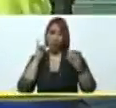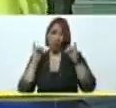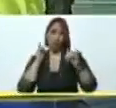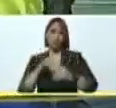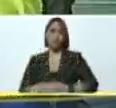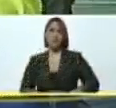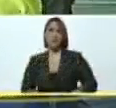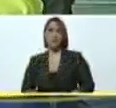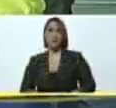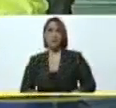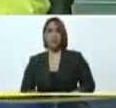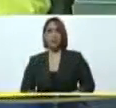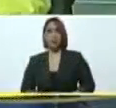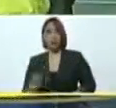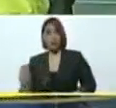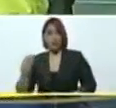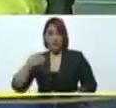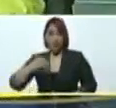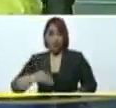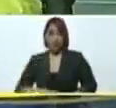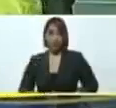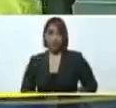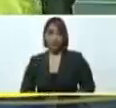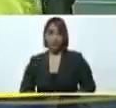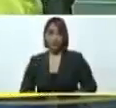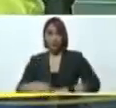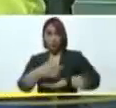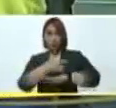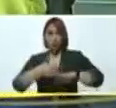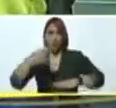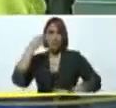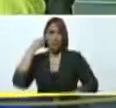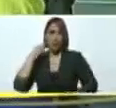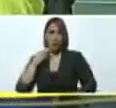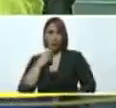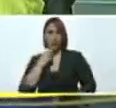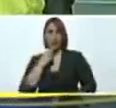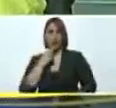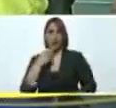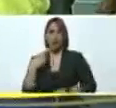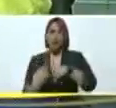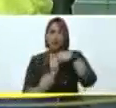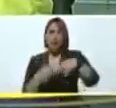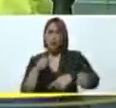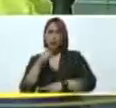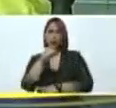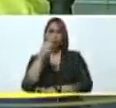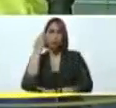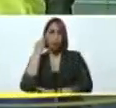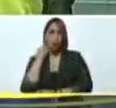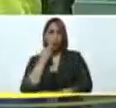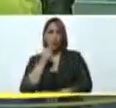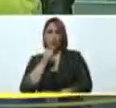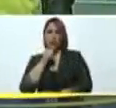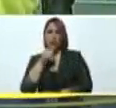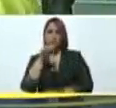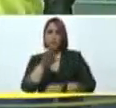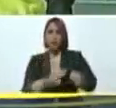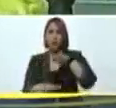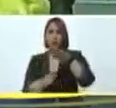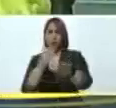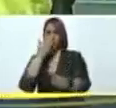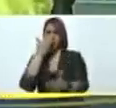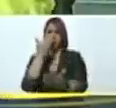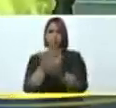que una vez más es el gobierno bolivariano, es la revolución bolivariana quien da un paso al frente